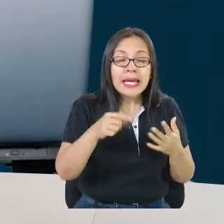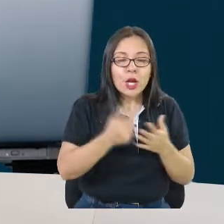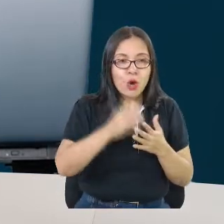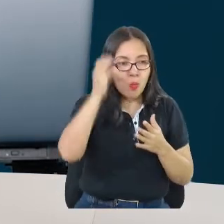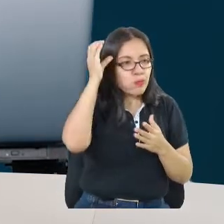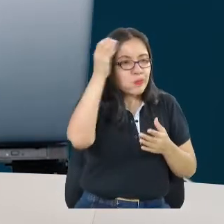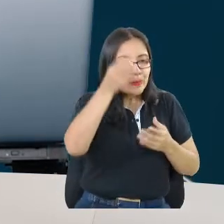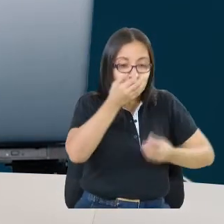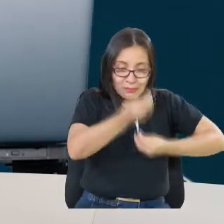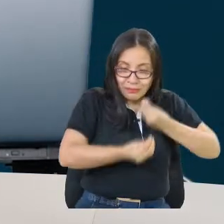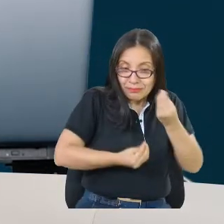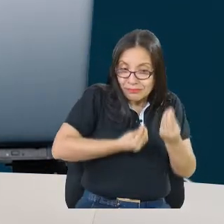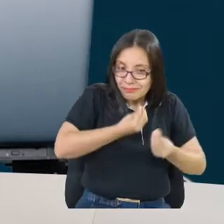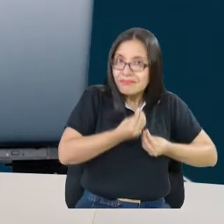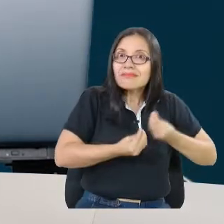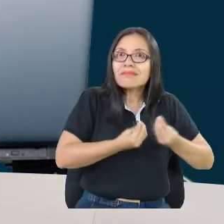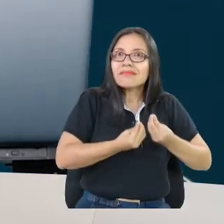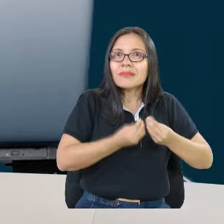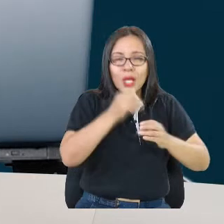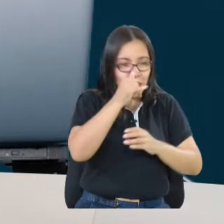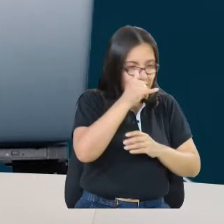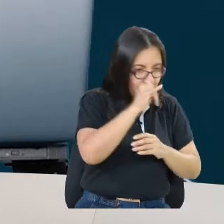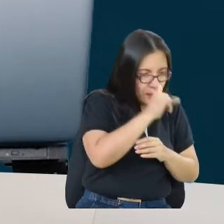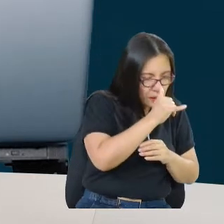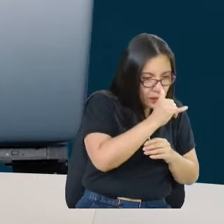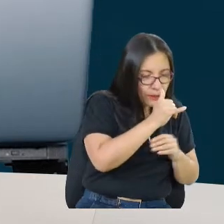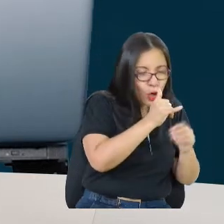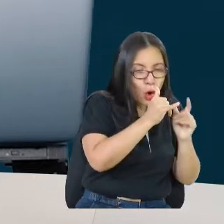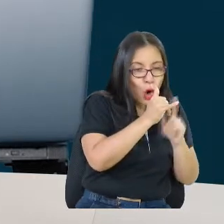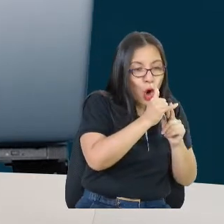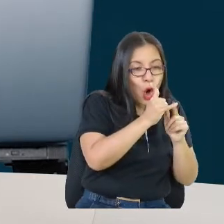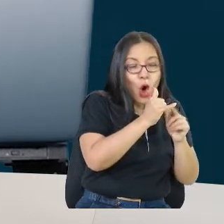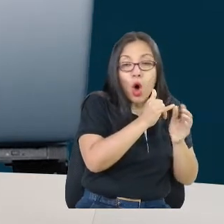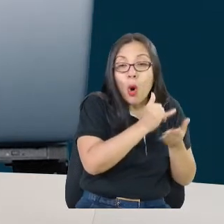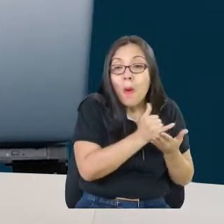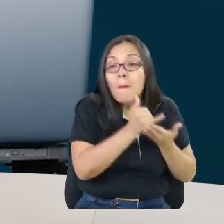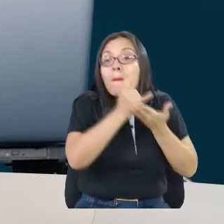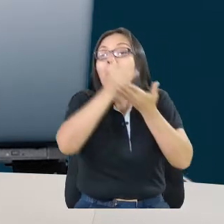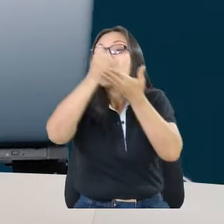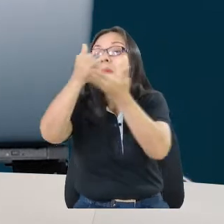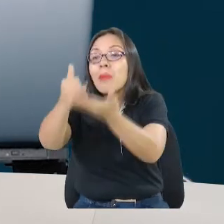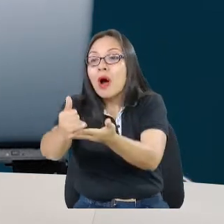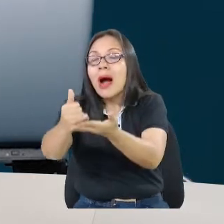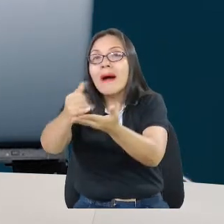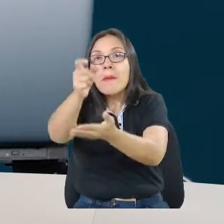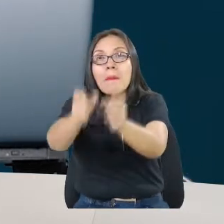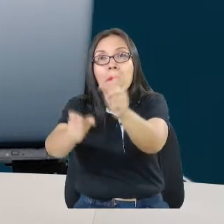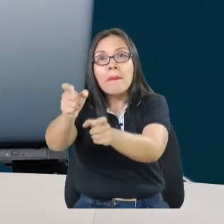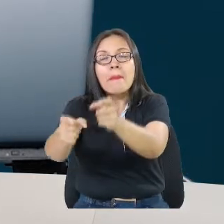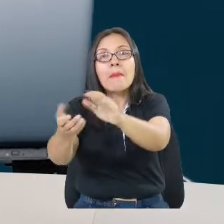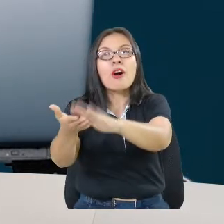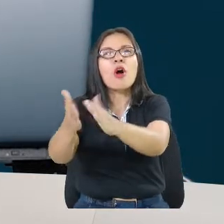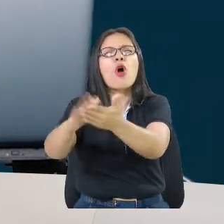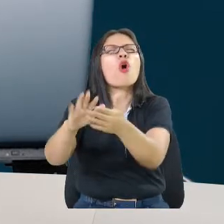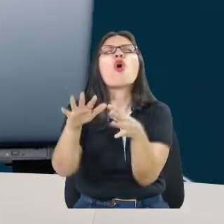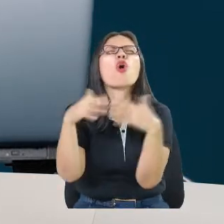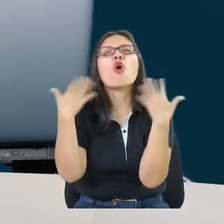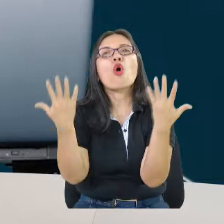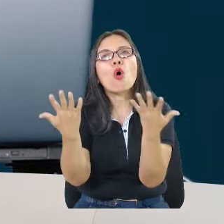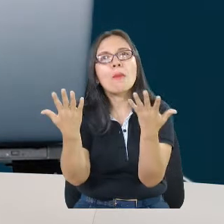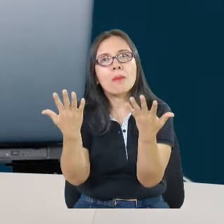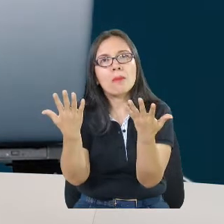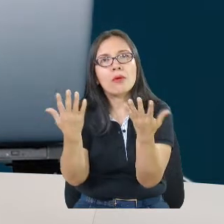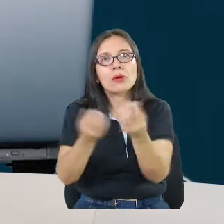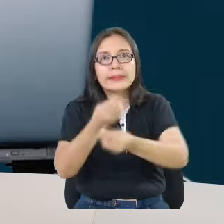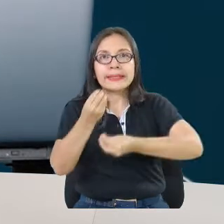se produce en la parte científica llegue a la comunidad. ¿Y eso cómo lo hacemos? Lo hacemos adaptándolo y no